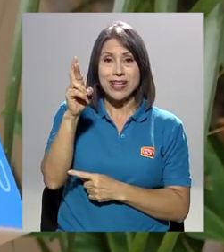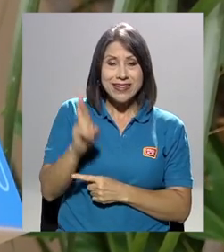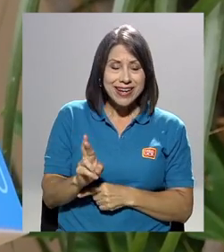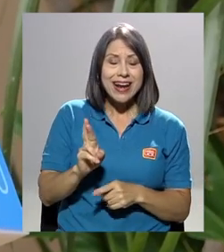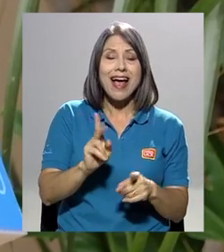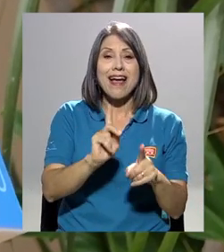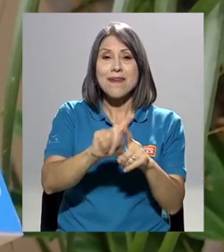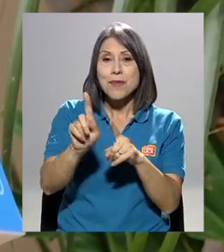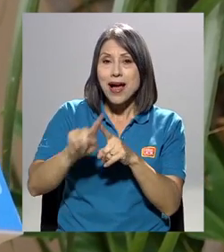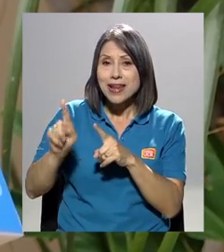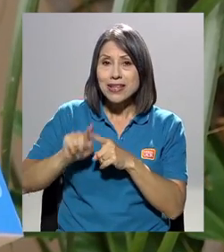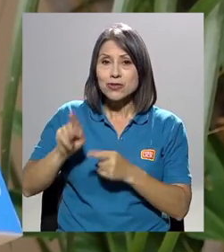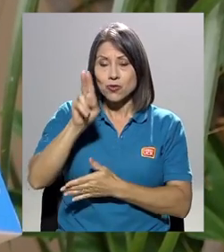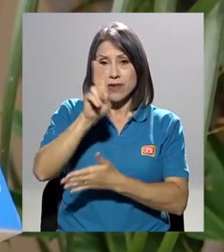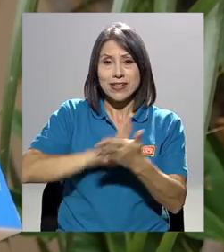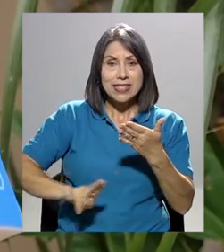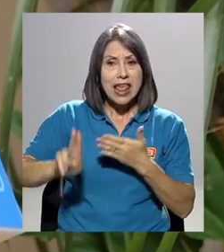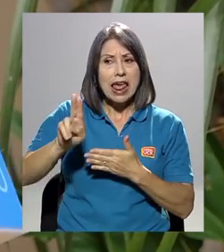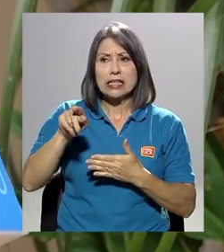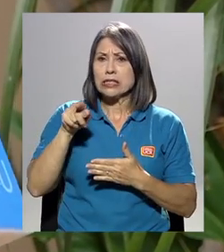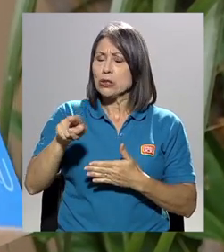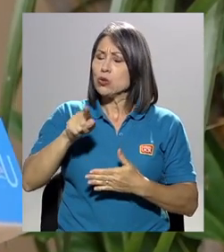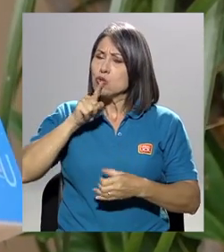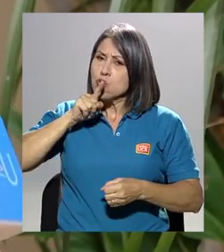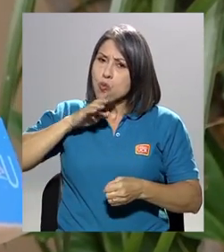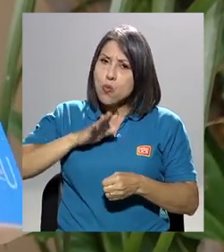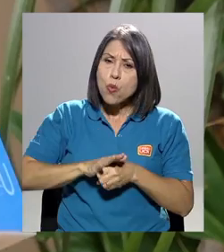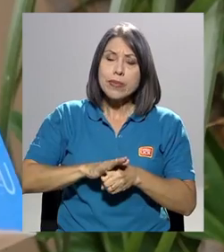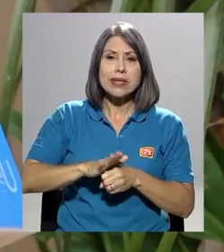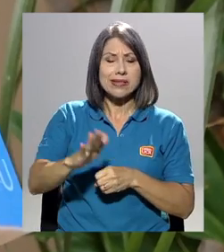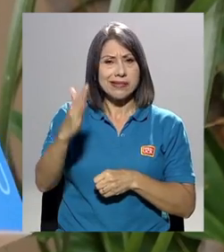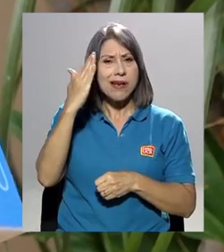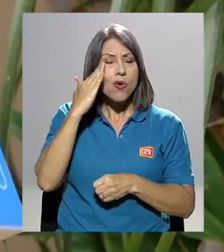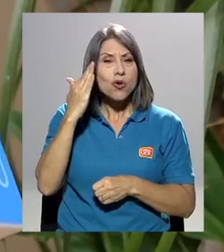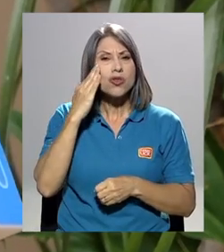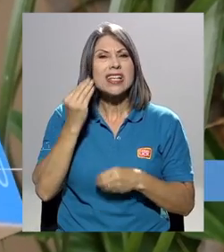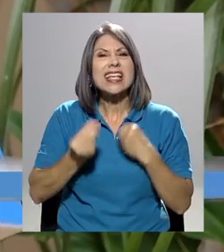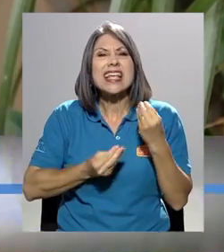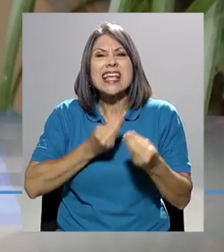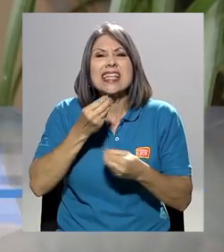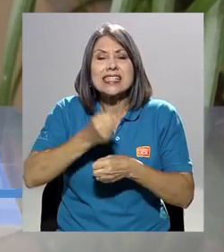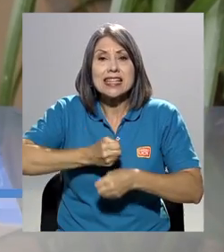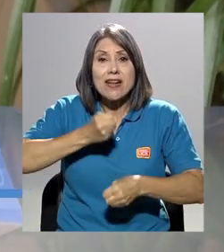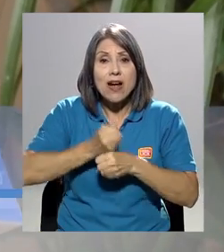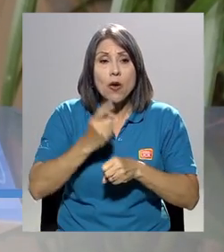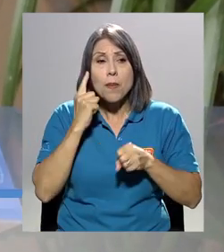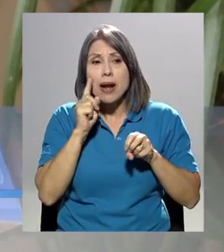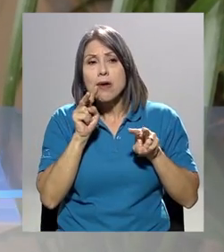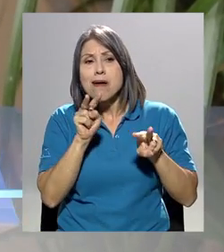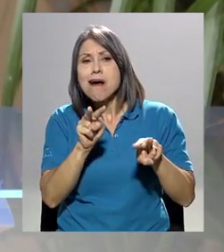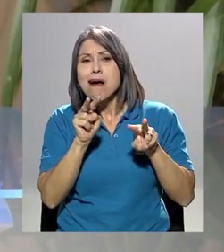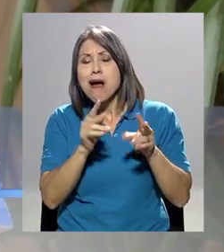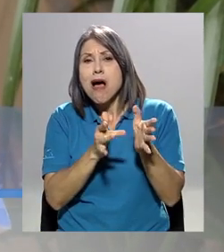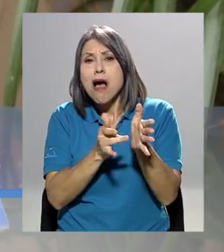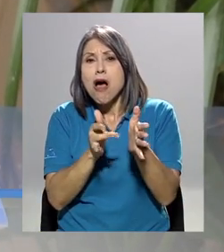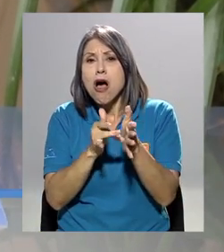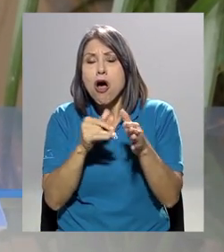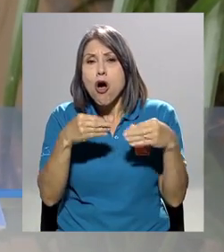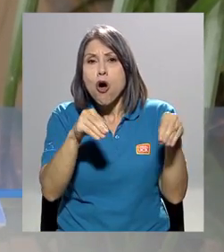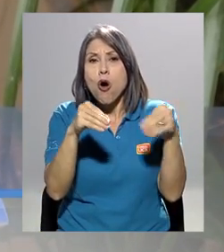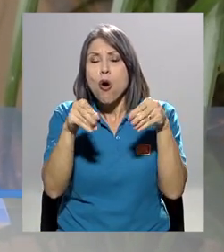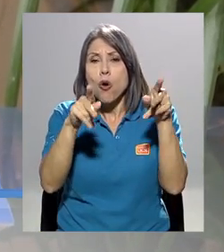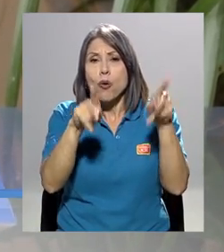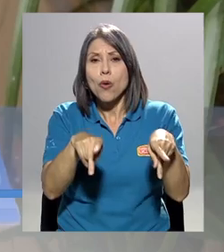son varias universidades muy comprometidas, muy presentes con el trabajo del Observa la Trata, pero que ahora entonces se tendrá que